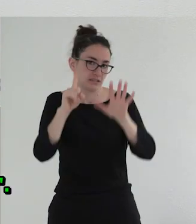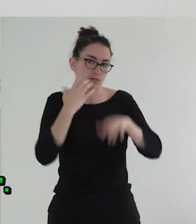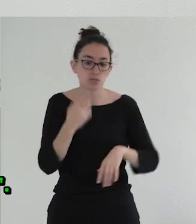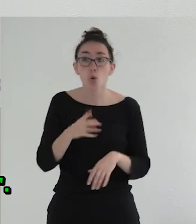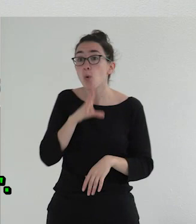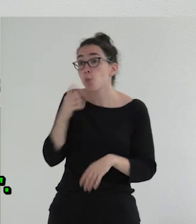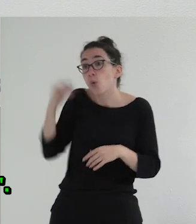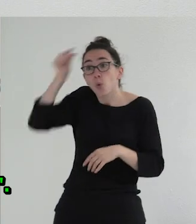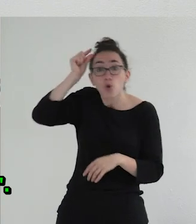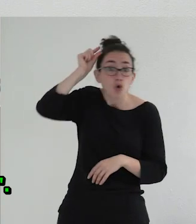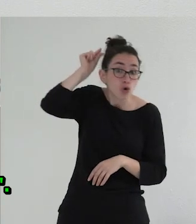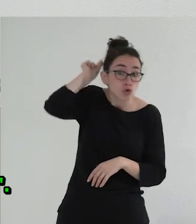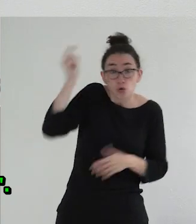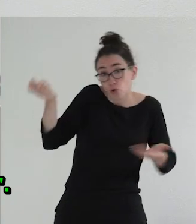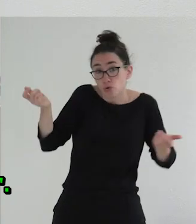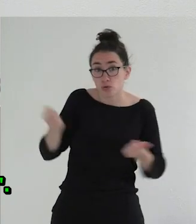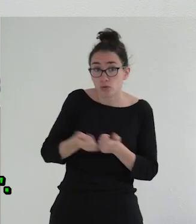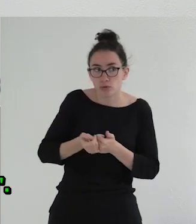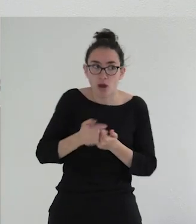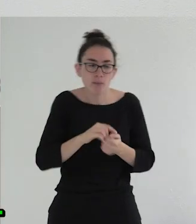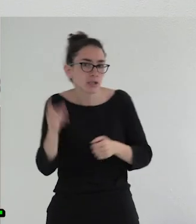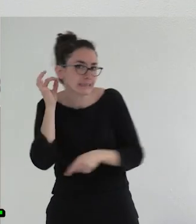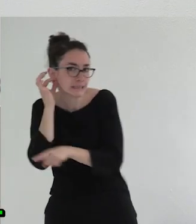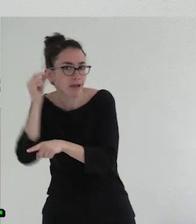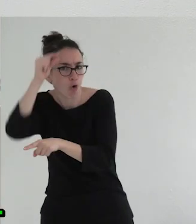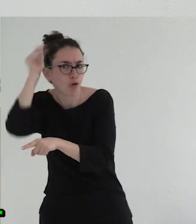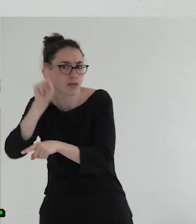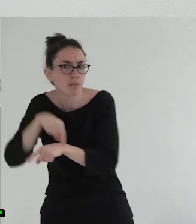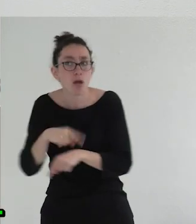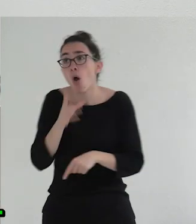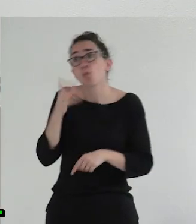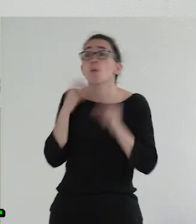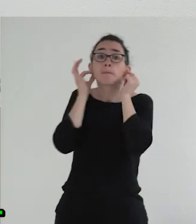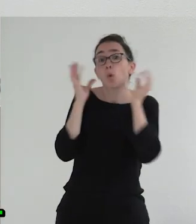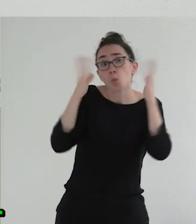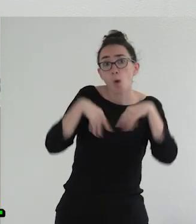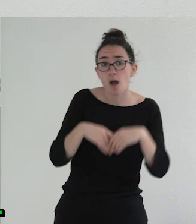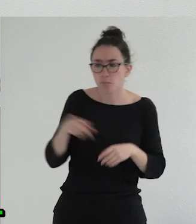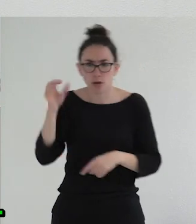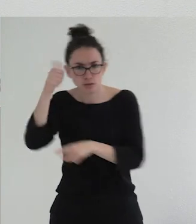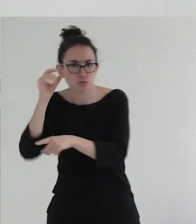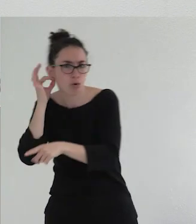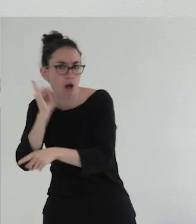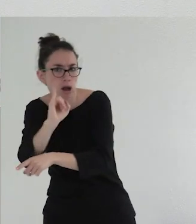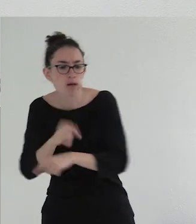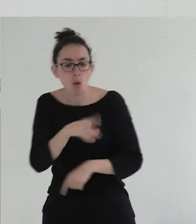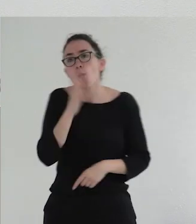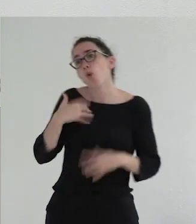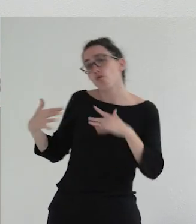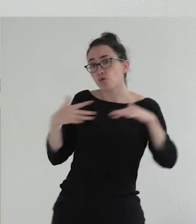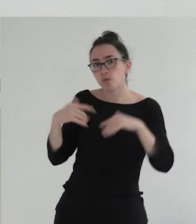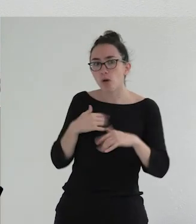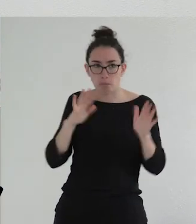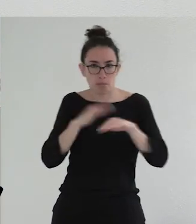¿por qué llevo el pelo corto? Entonces, no, hombre, ya, pero esta chica también. ¿Por qué no llevo pendientes? Bueno, ya, pero este chico lleva pendientes. ¿Por qué yo juego a fútbol? Bueno,